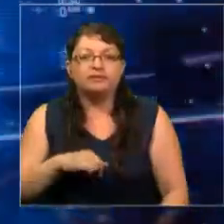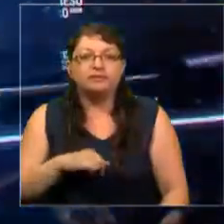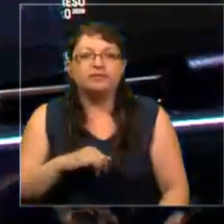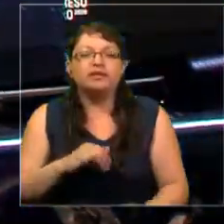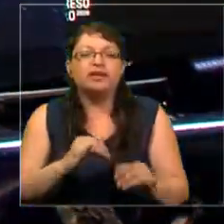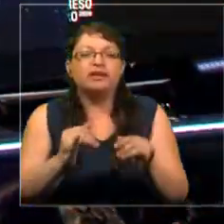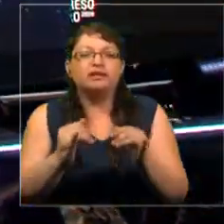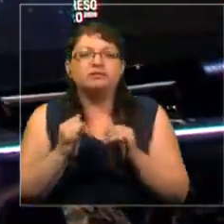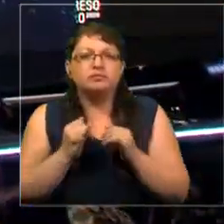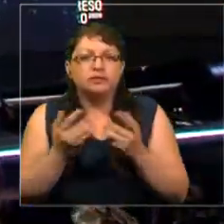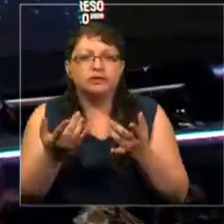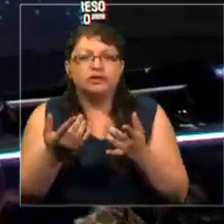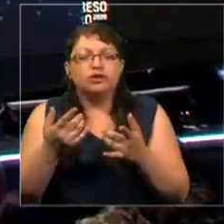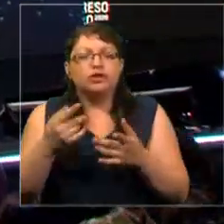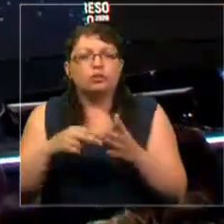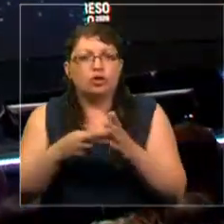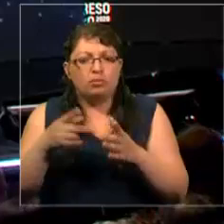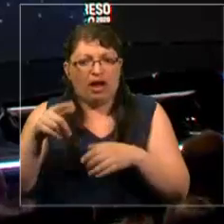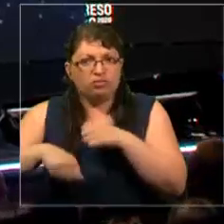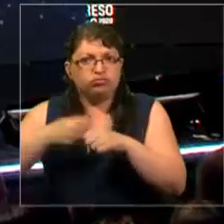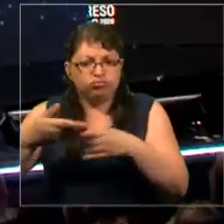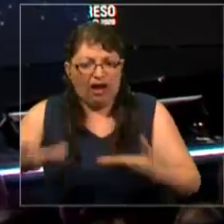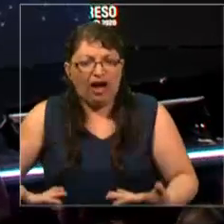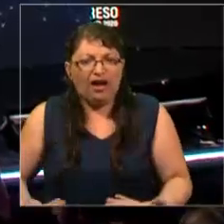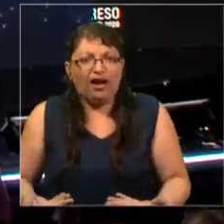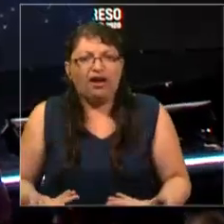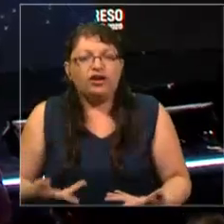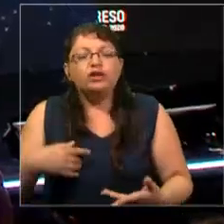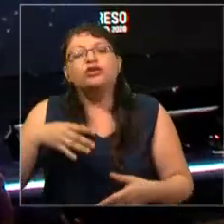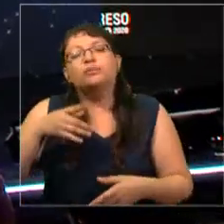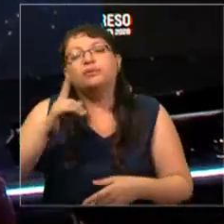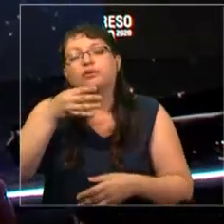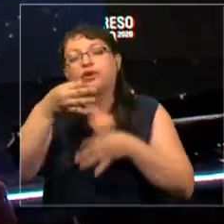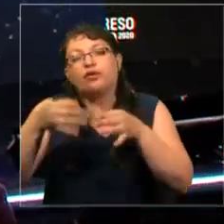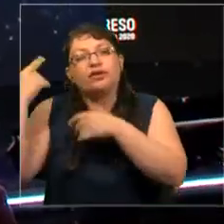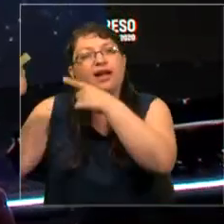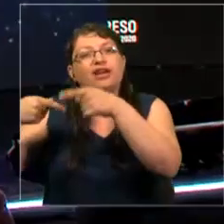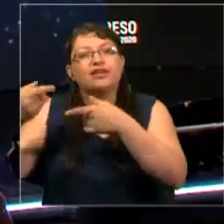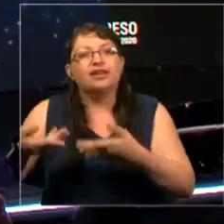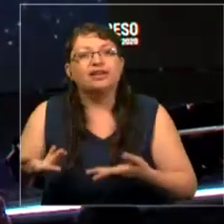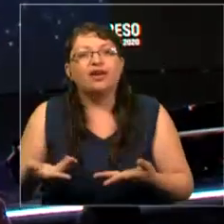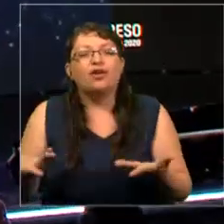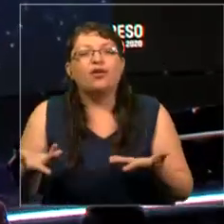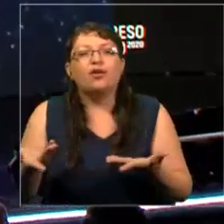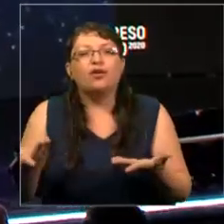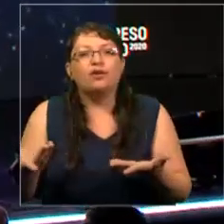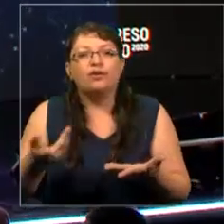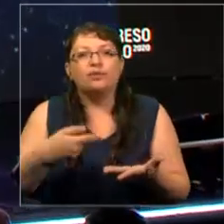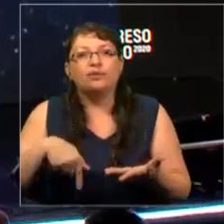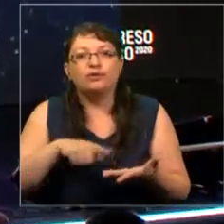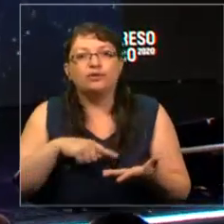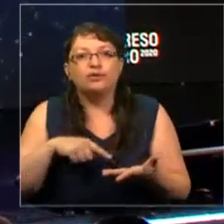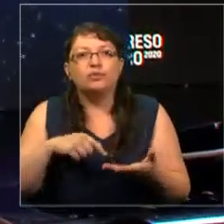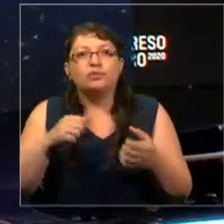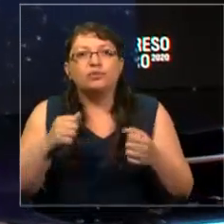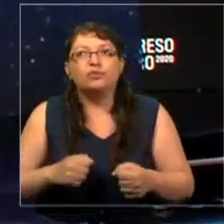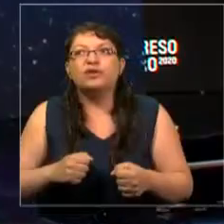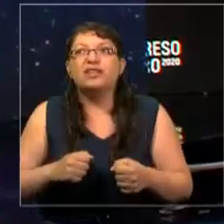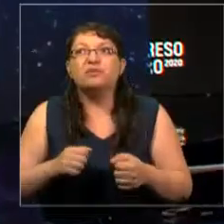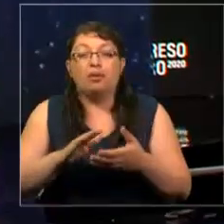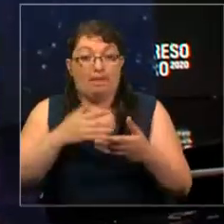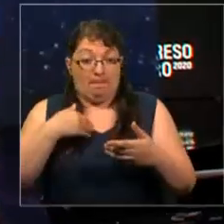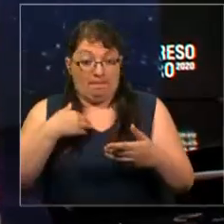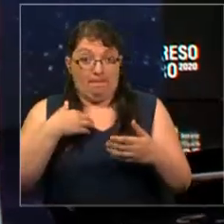El nuevo problema del siglo XXI, y les voy a contar esta historia de cómo pude repatriar mis